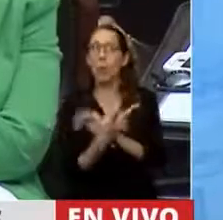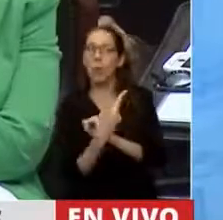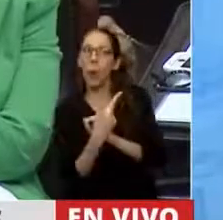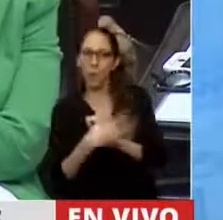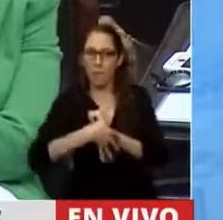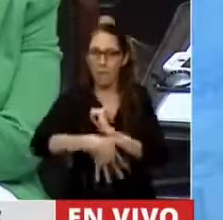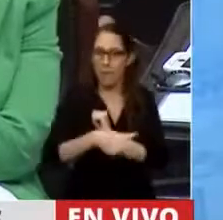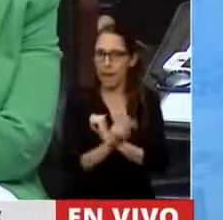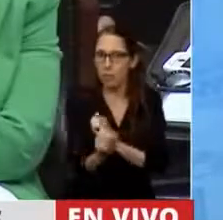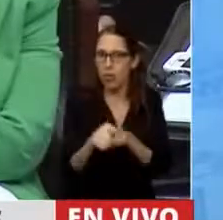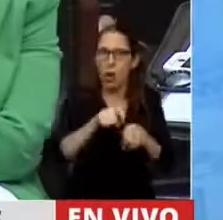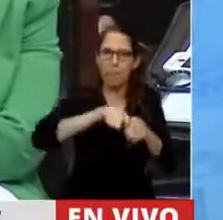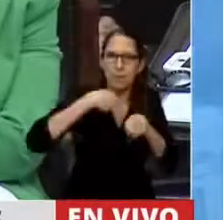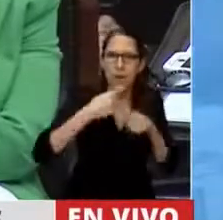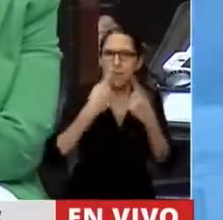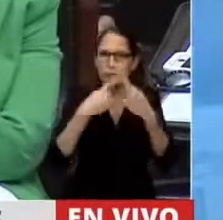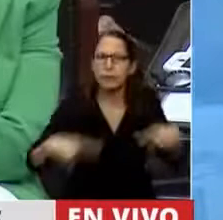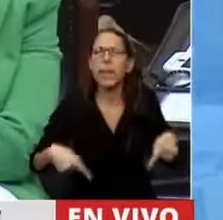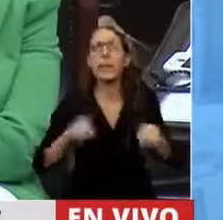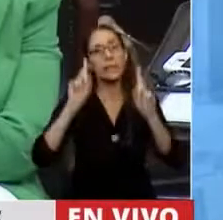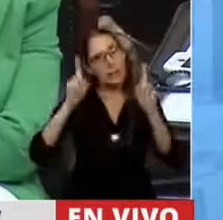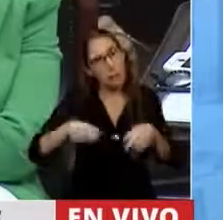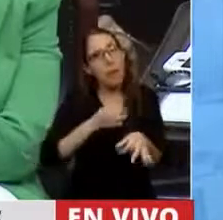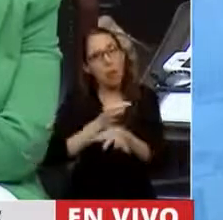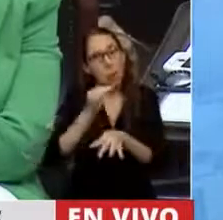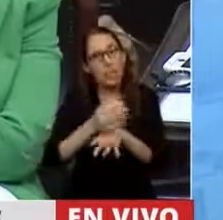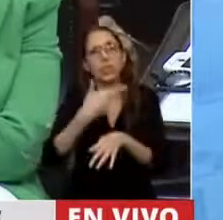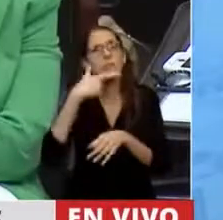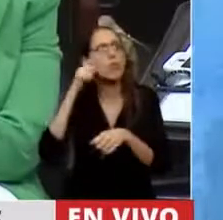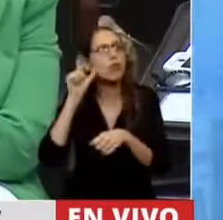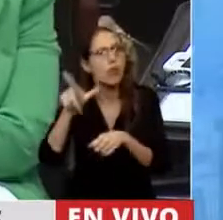y a la educación sexual integral.